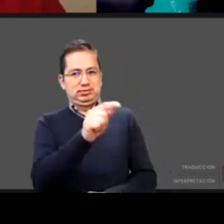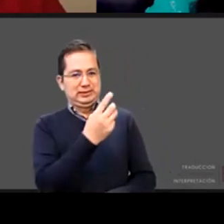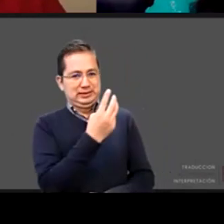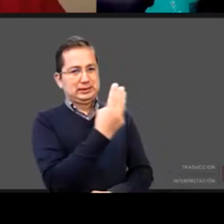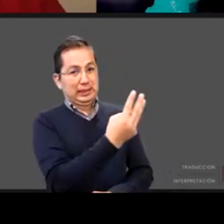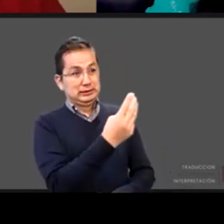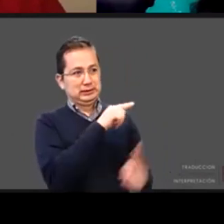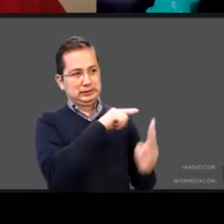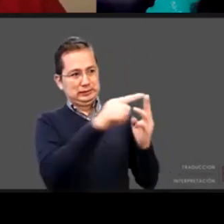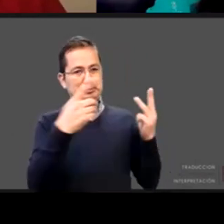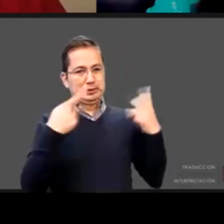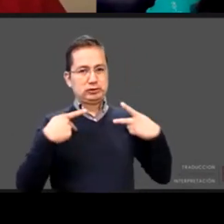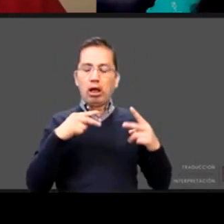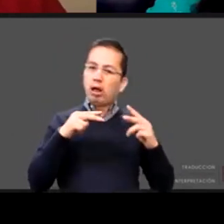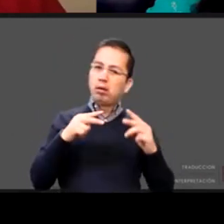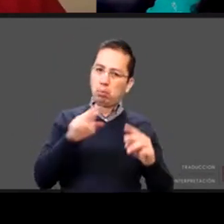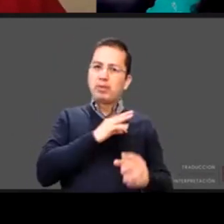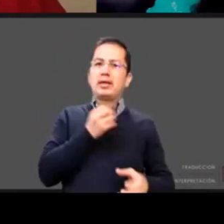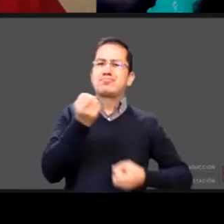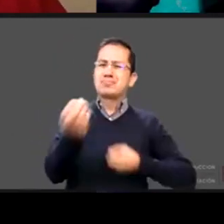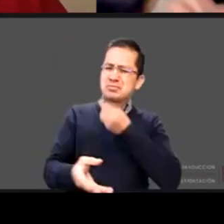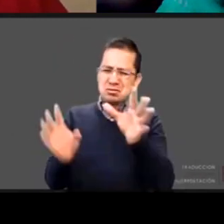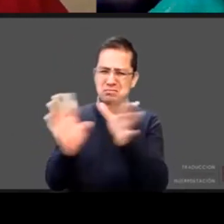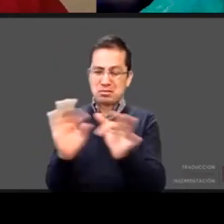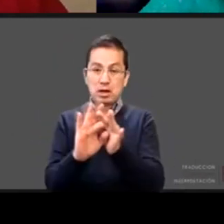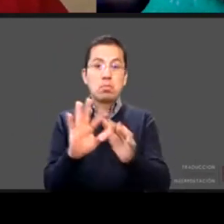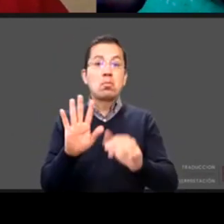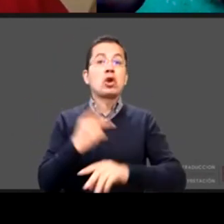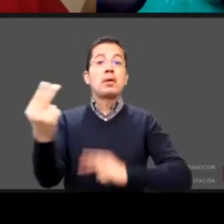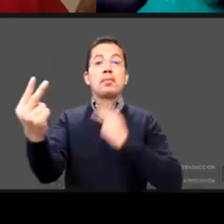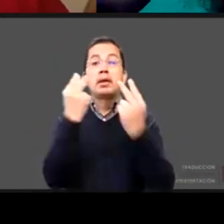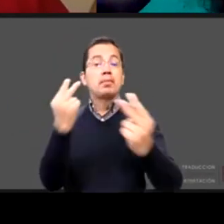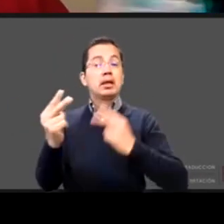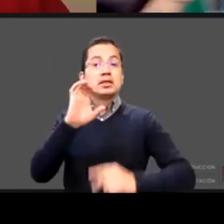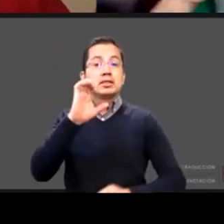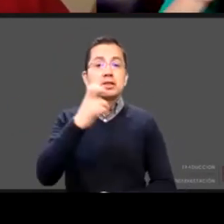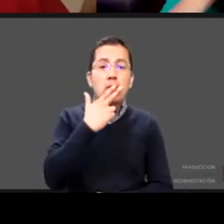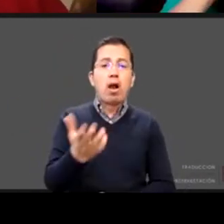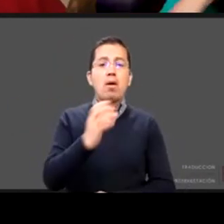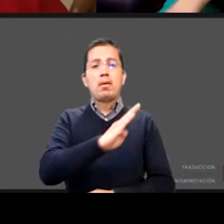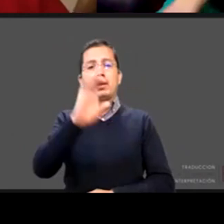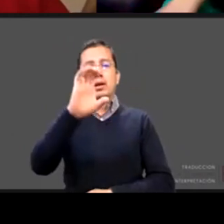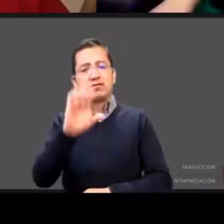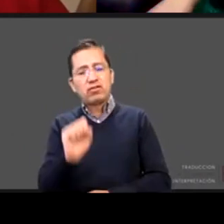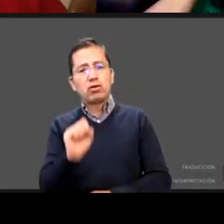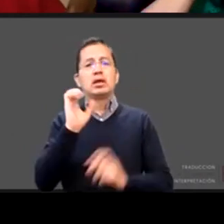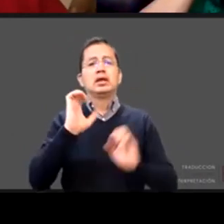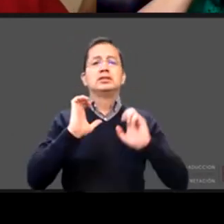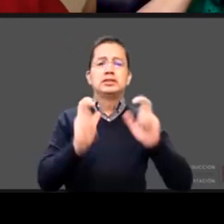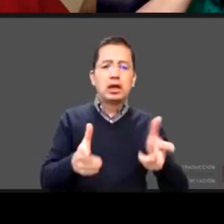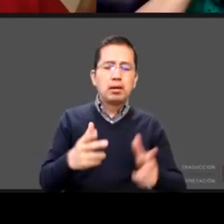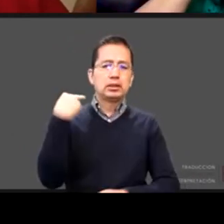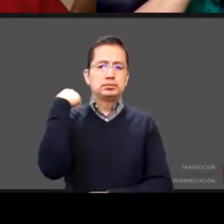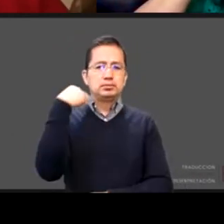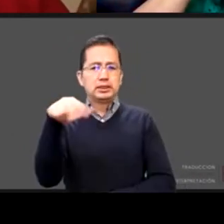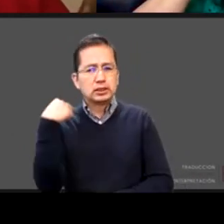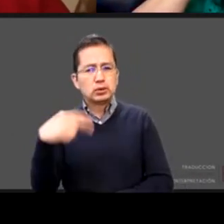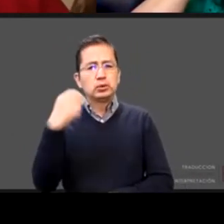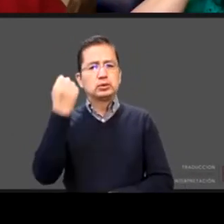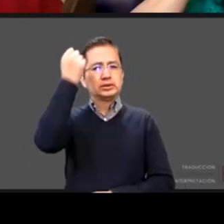Chihuahua del Estado de México de Baja California de Chiapas de Veracruz de Quintana Roo de Sinaloa